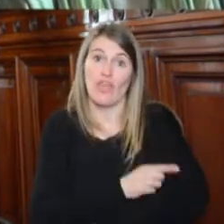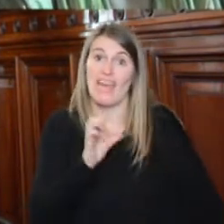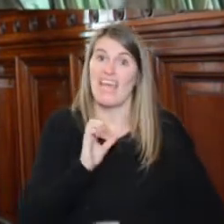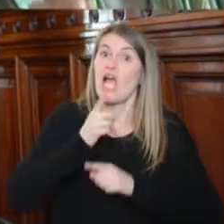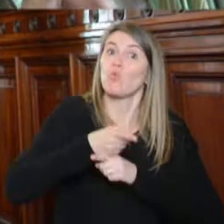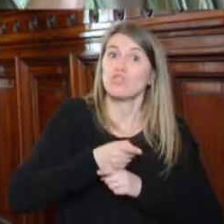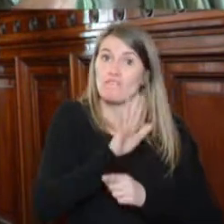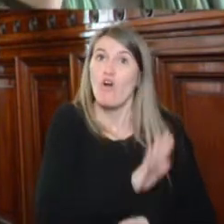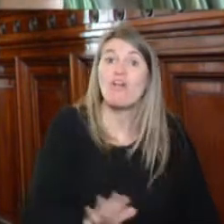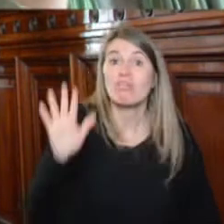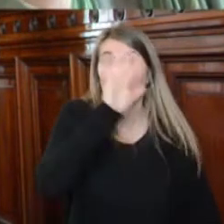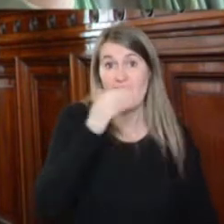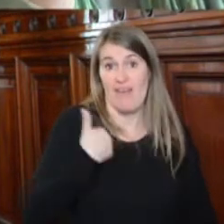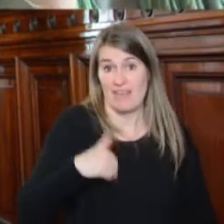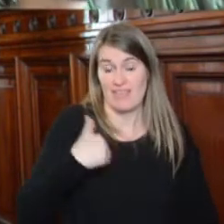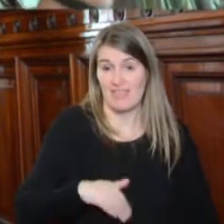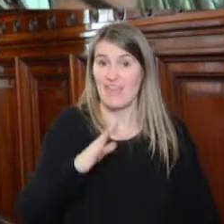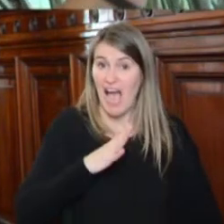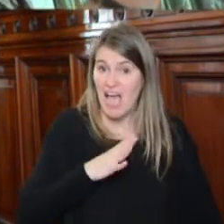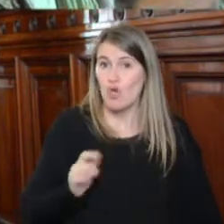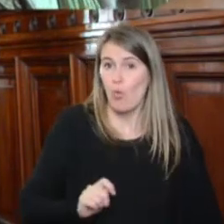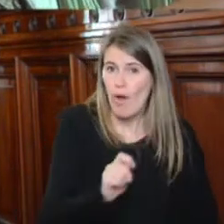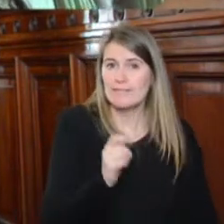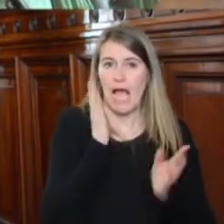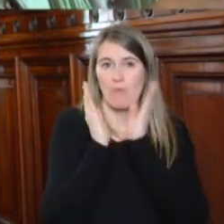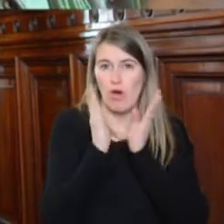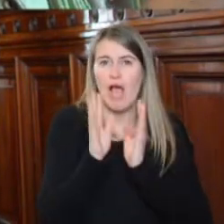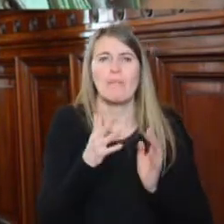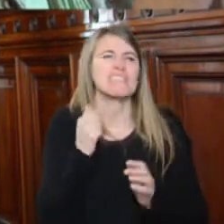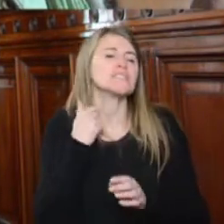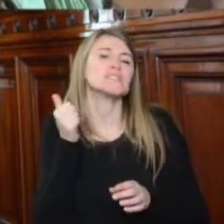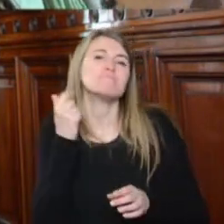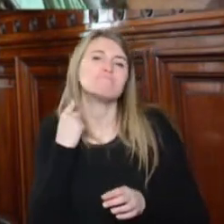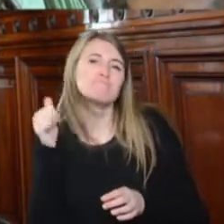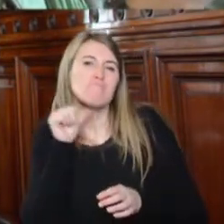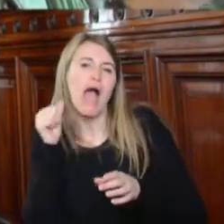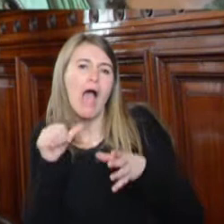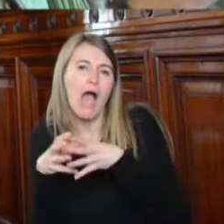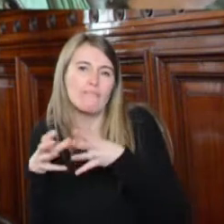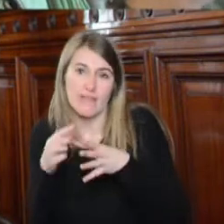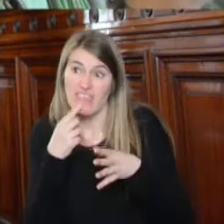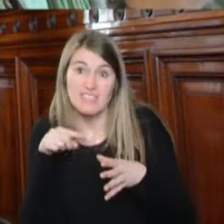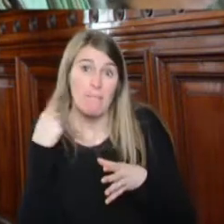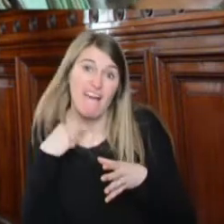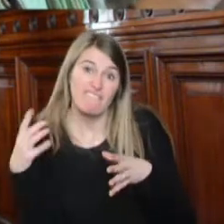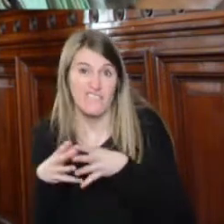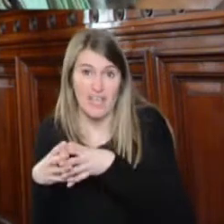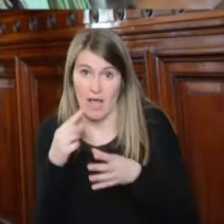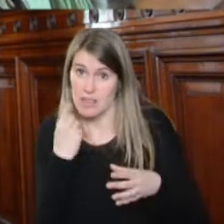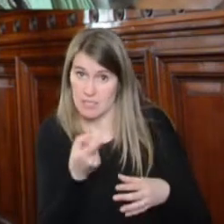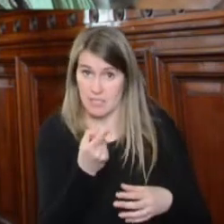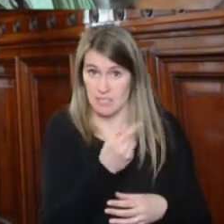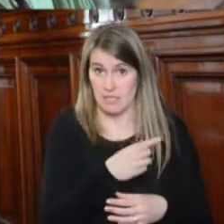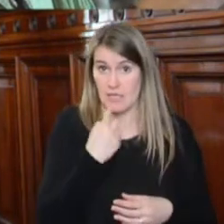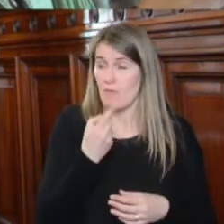a jueces y abogados que intervienen en conflictos laborales como una mafia que mediante juicios fraudulentos consiguen altas indemnizaciones y lleva a la